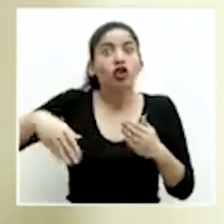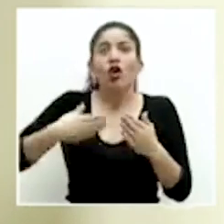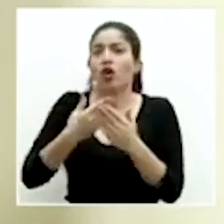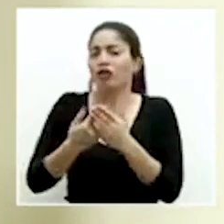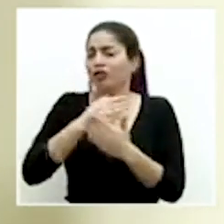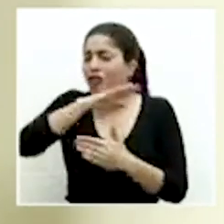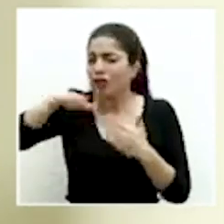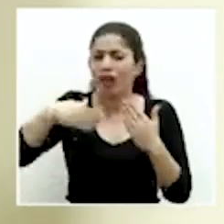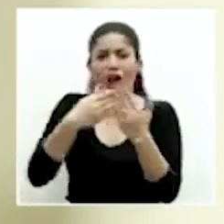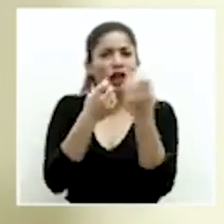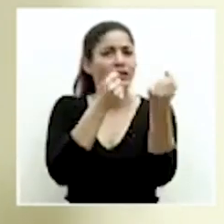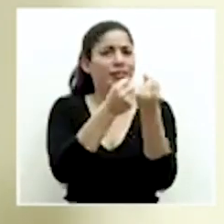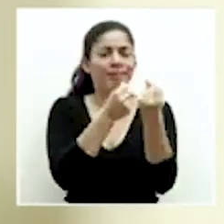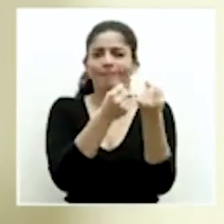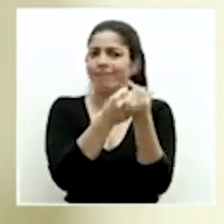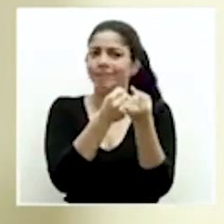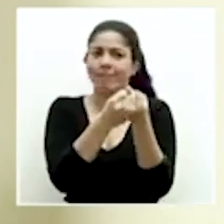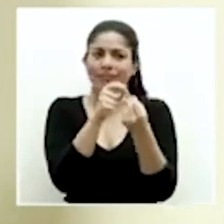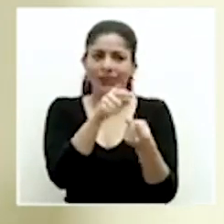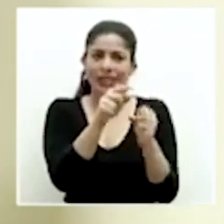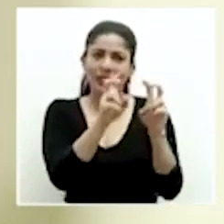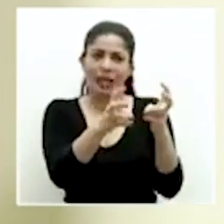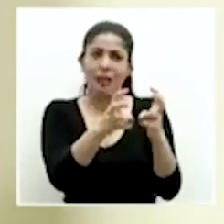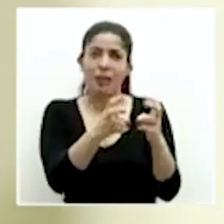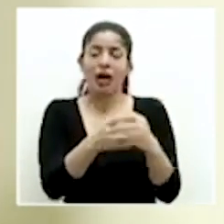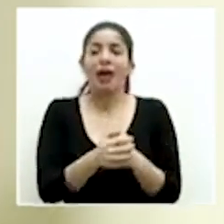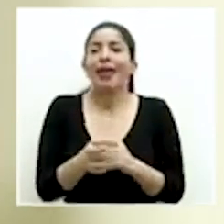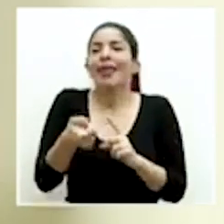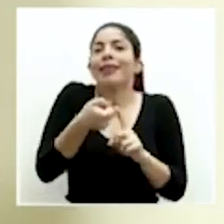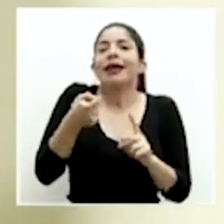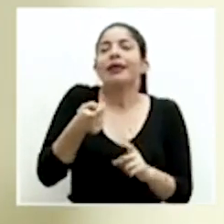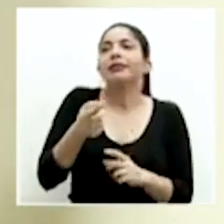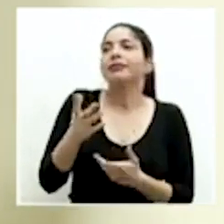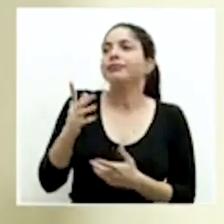y todas, desde el que abre